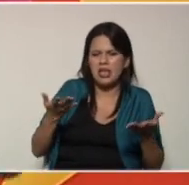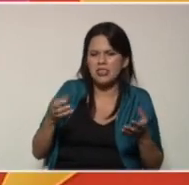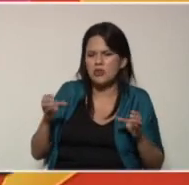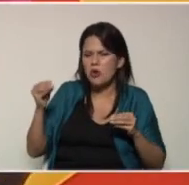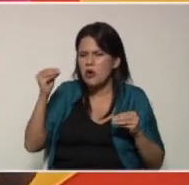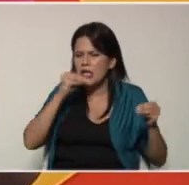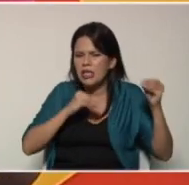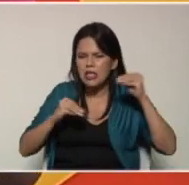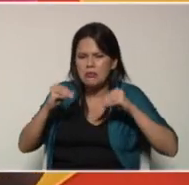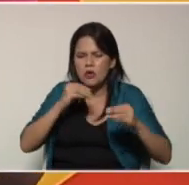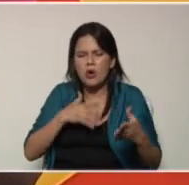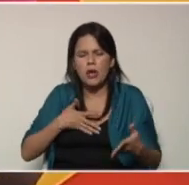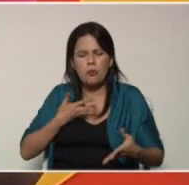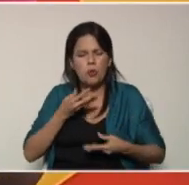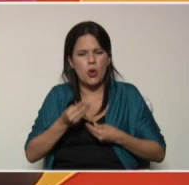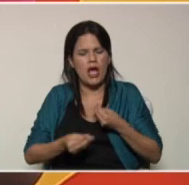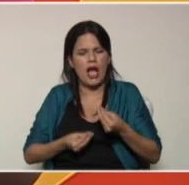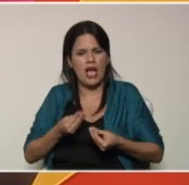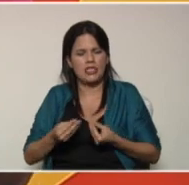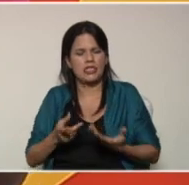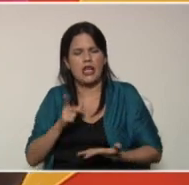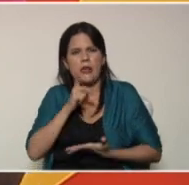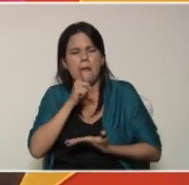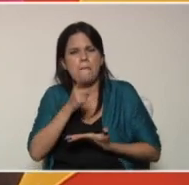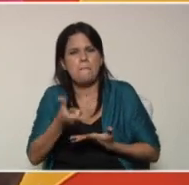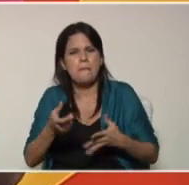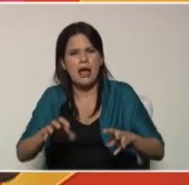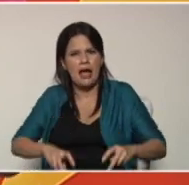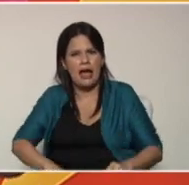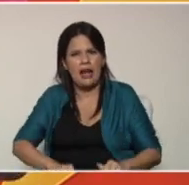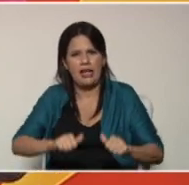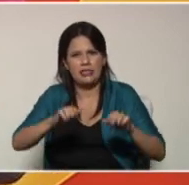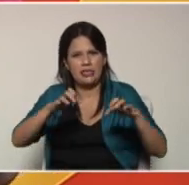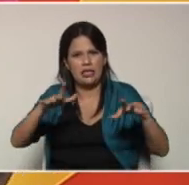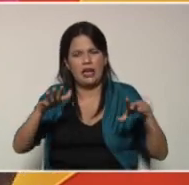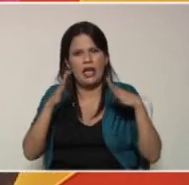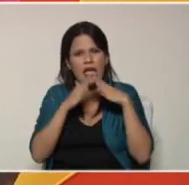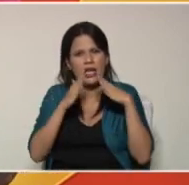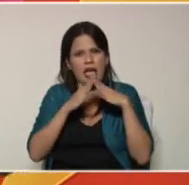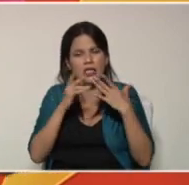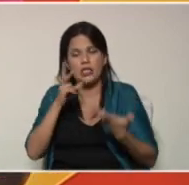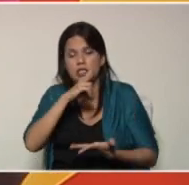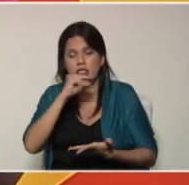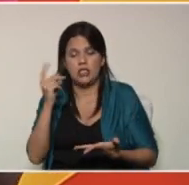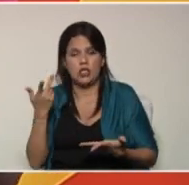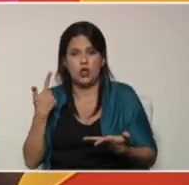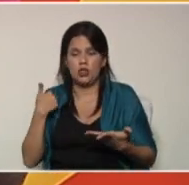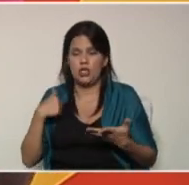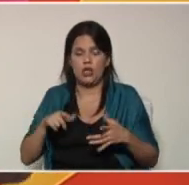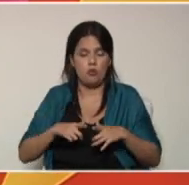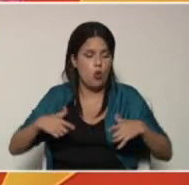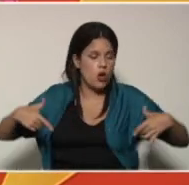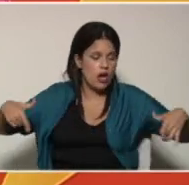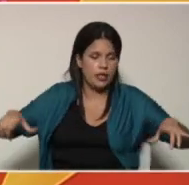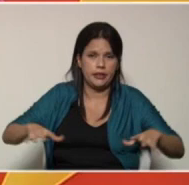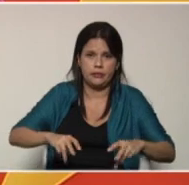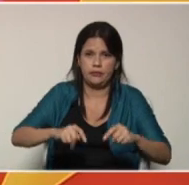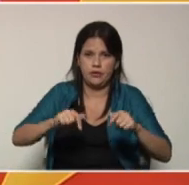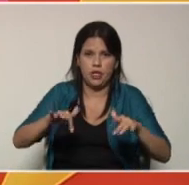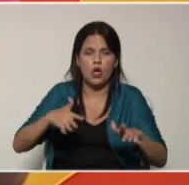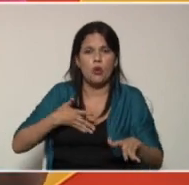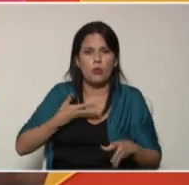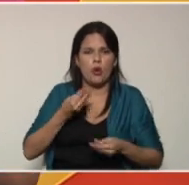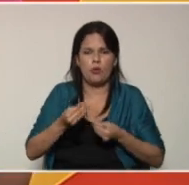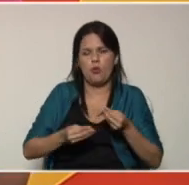deteriorar ese espacio esa tierra en casa si no tenemos una gran extensión de tierra lo podemos